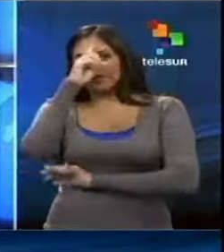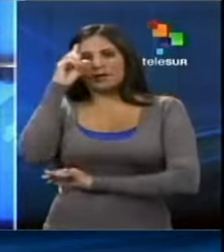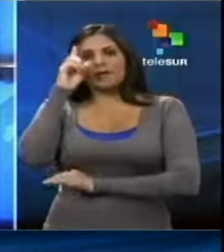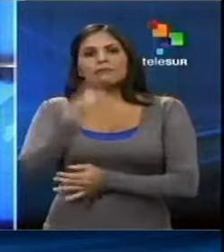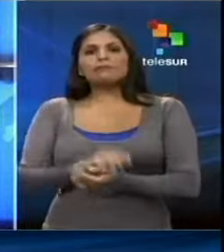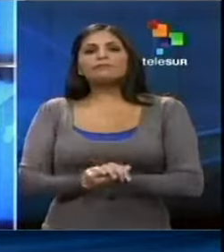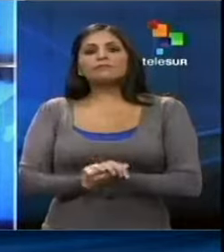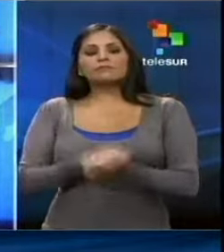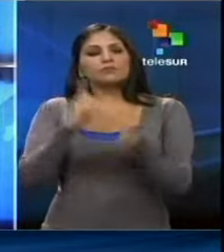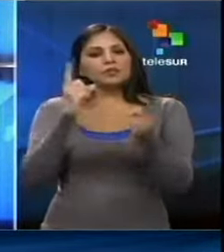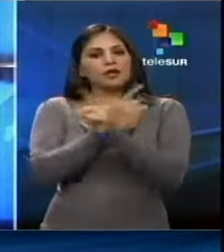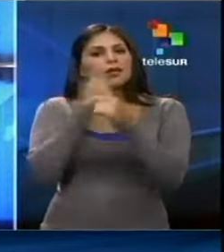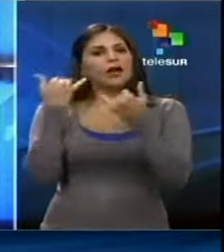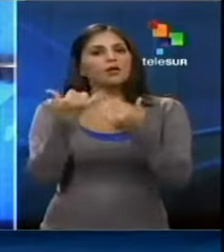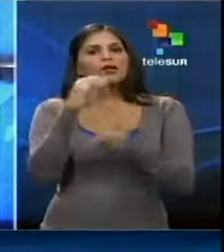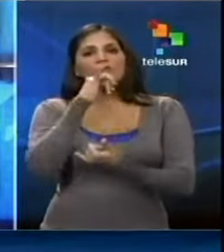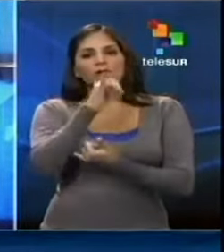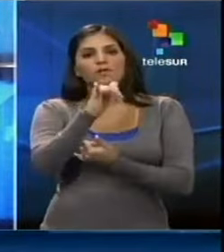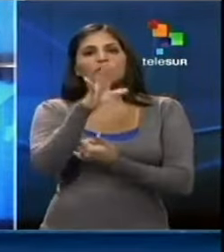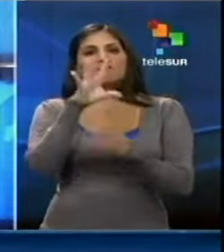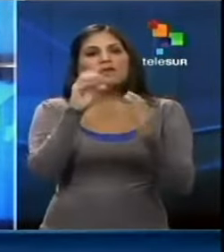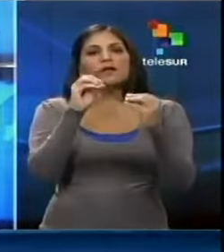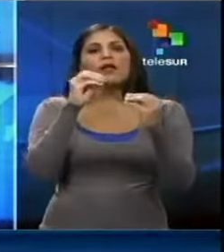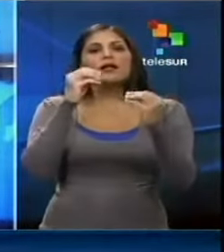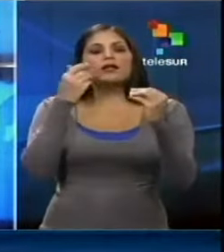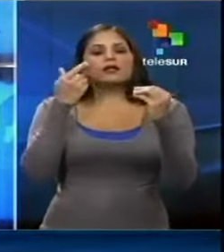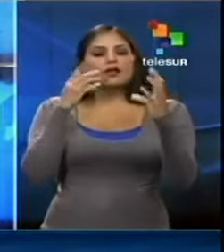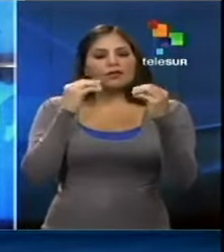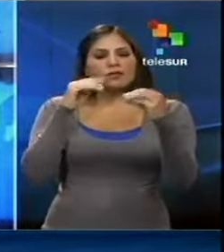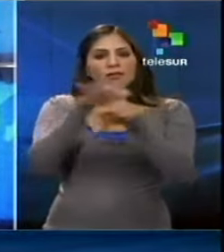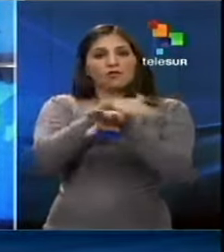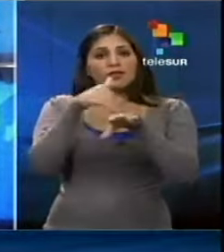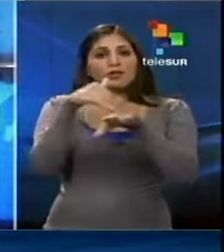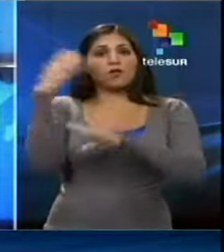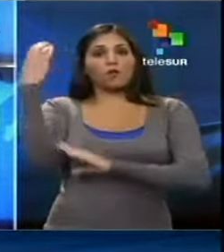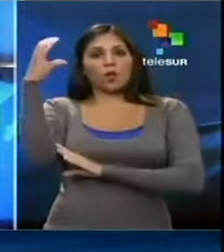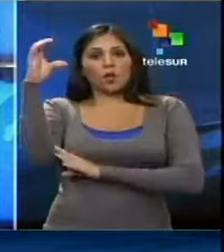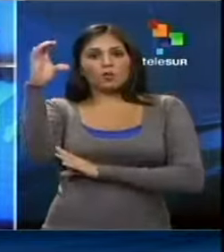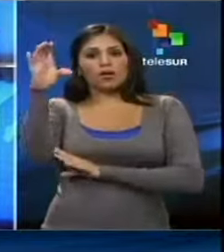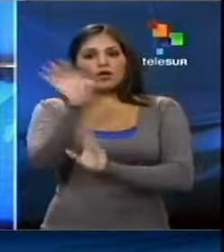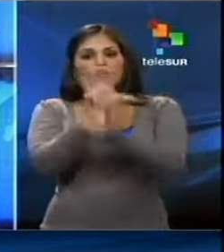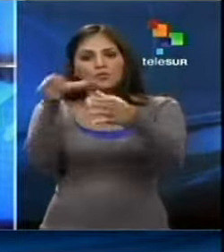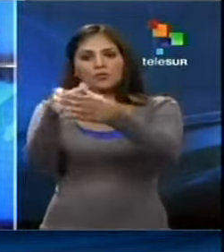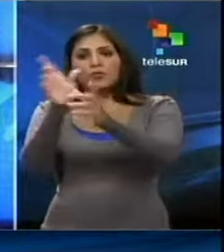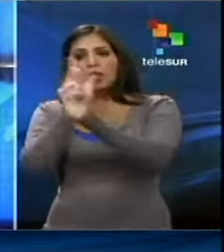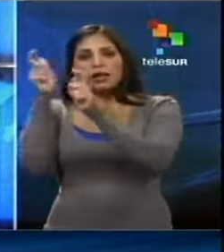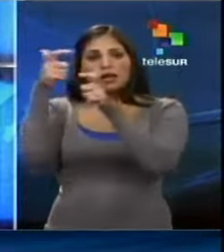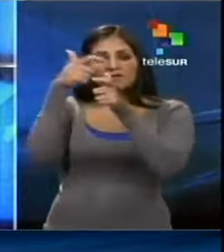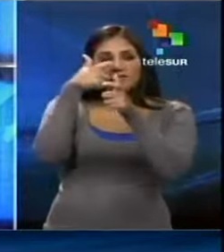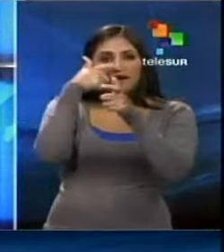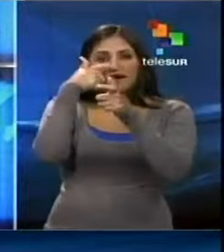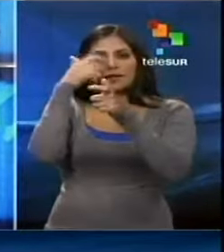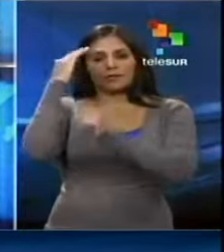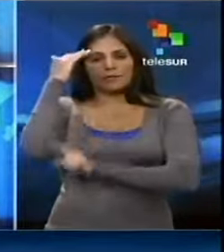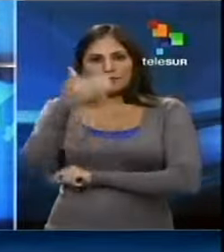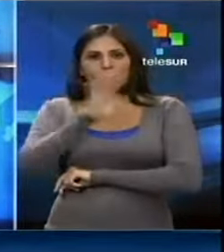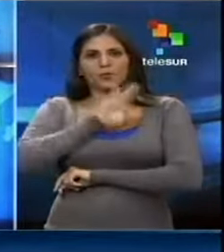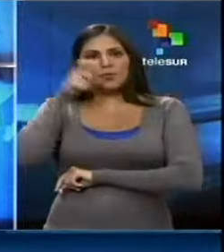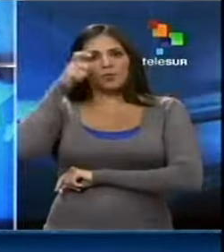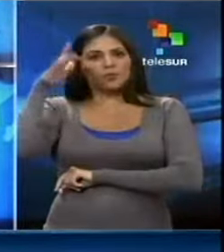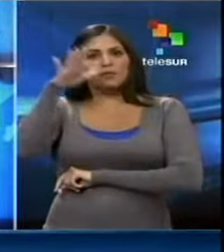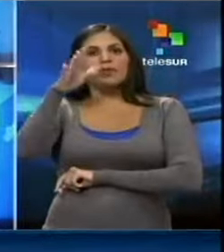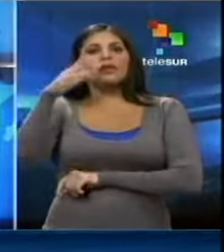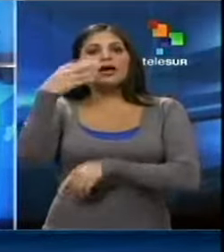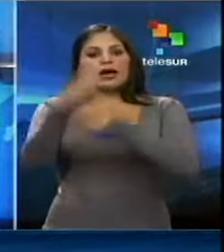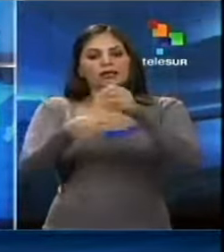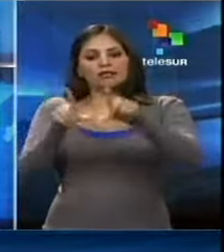Vamos a cambiar de escenario porque durante el ciclo de conversaciones con el gobierno de Colombia la delegación de las FARC-EP se pronunció sobre la importancia de la